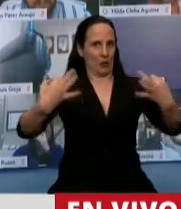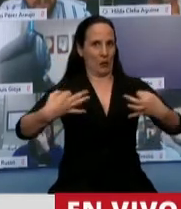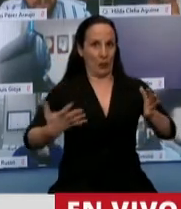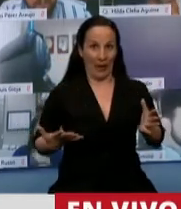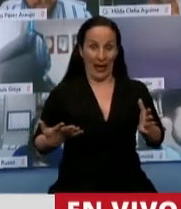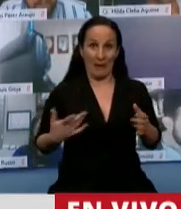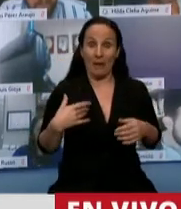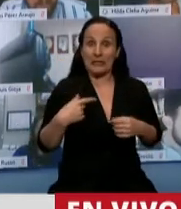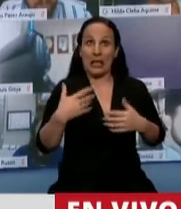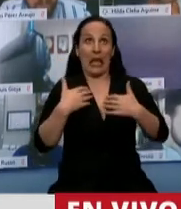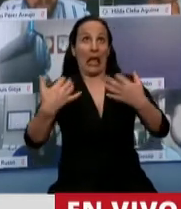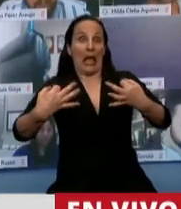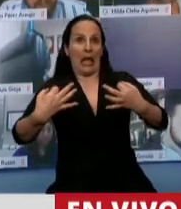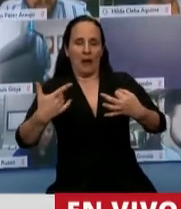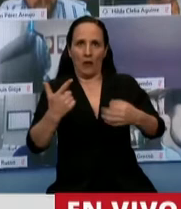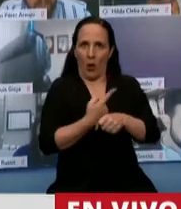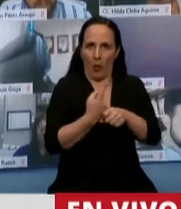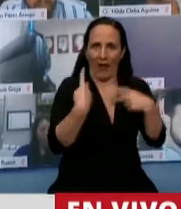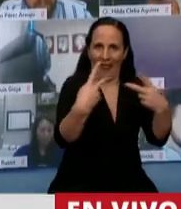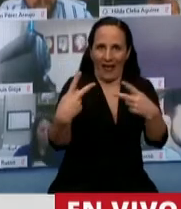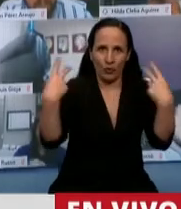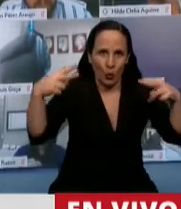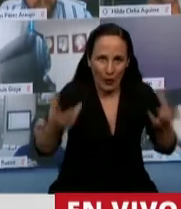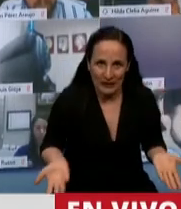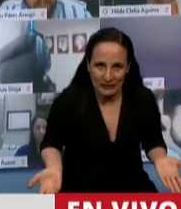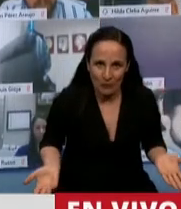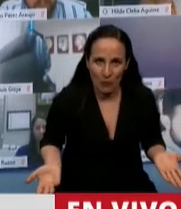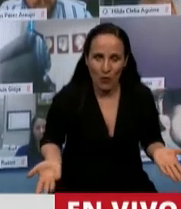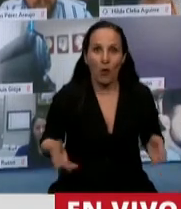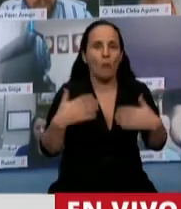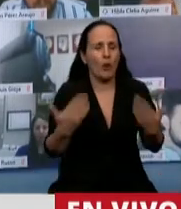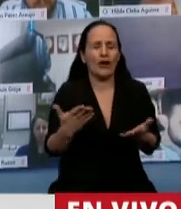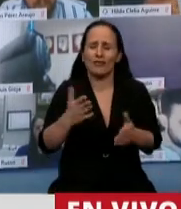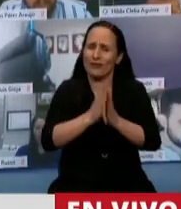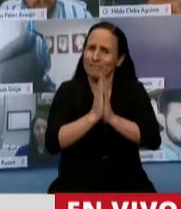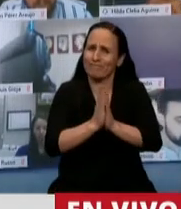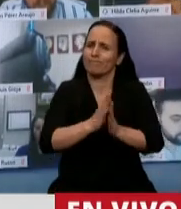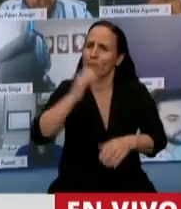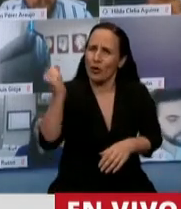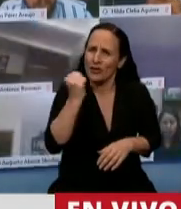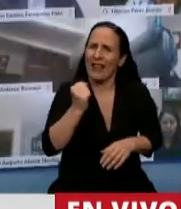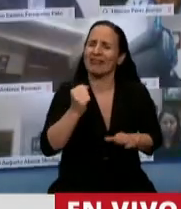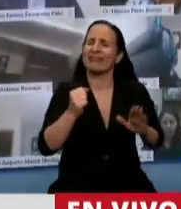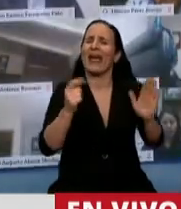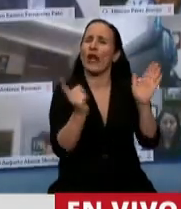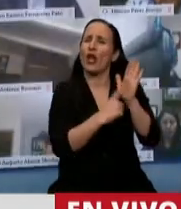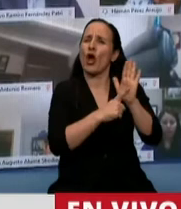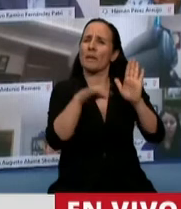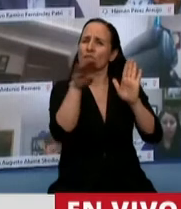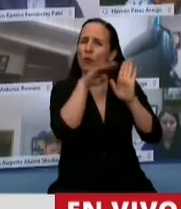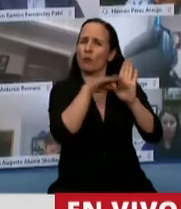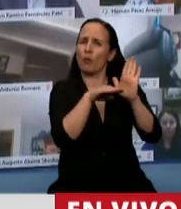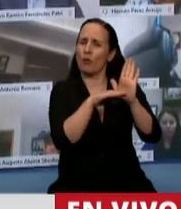turística posible en la Argentina. Y por eso también hay un llamado más importante a seguir respetando las normas que nos